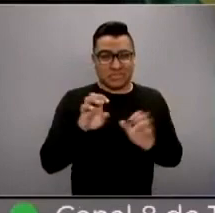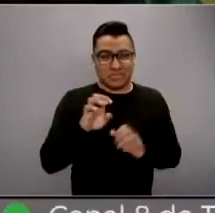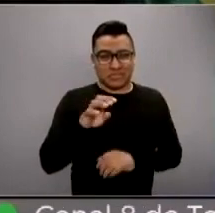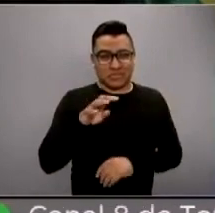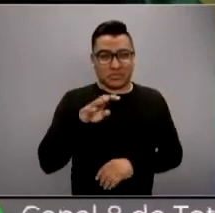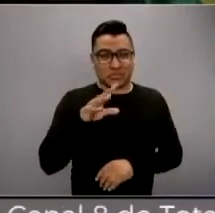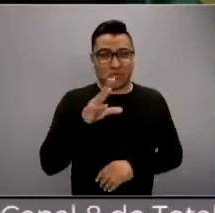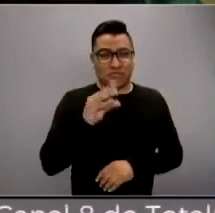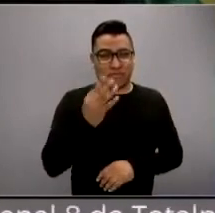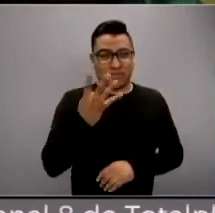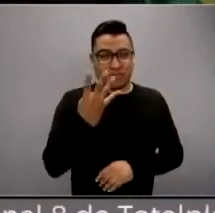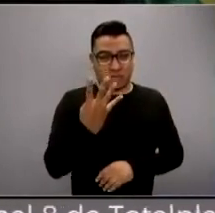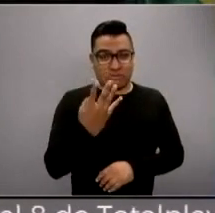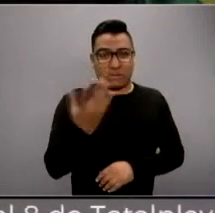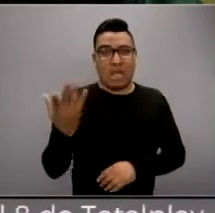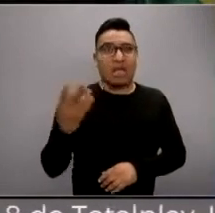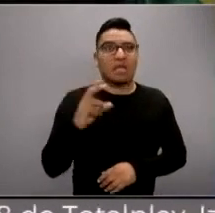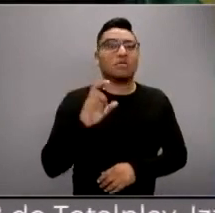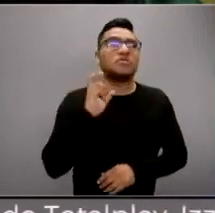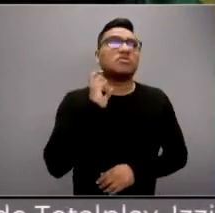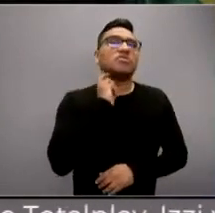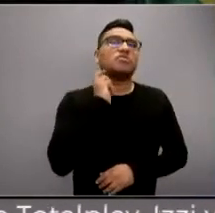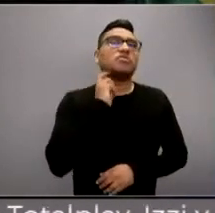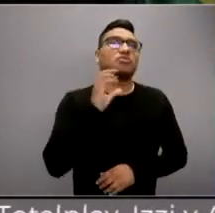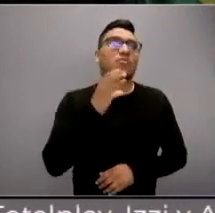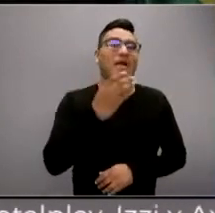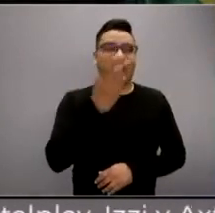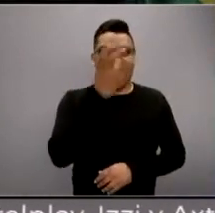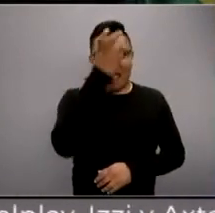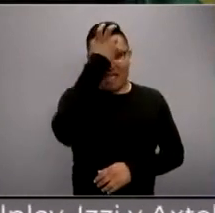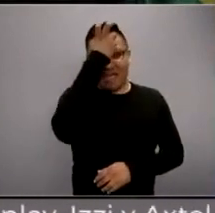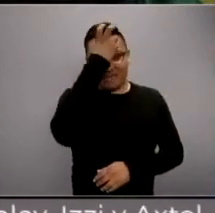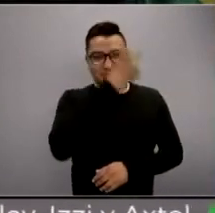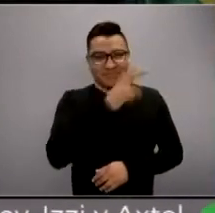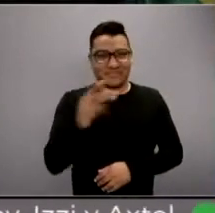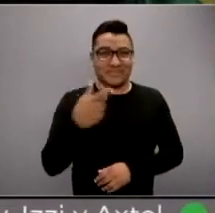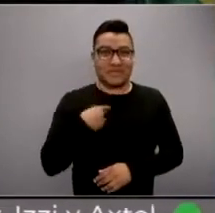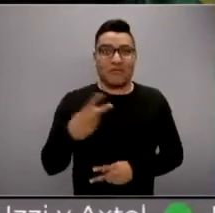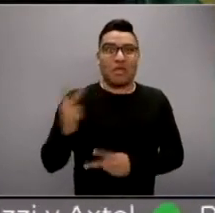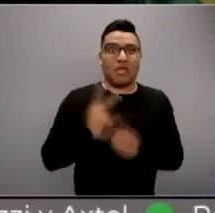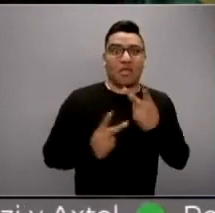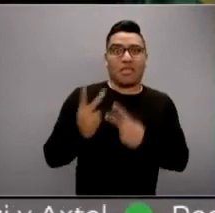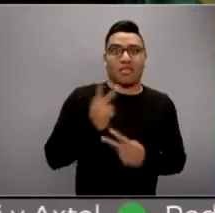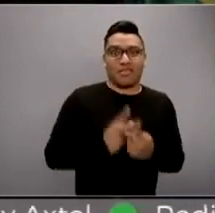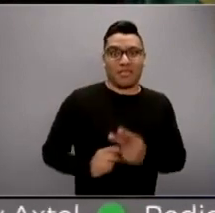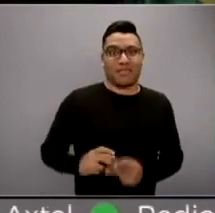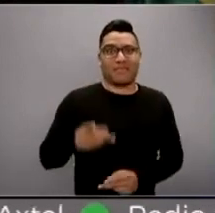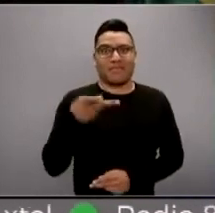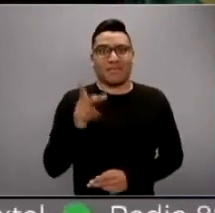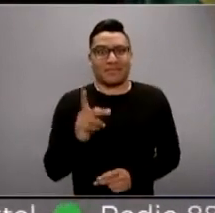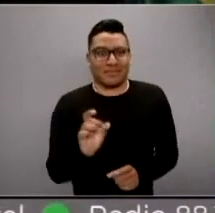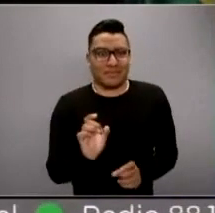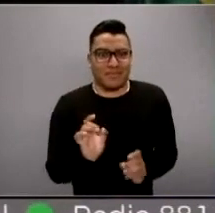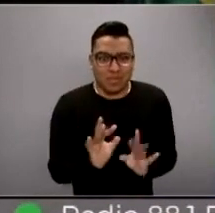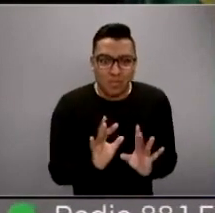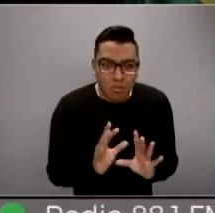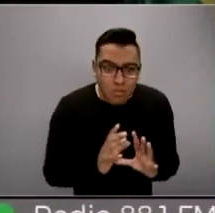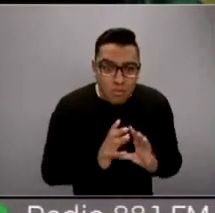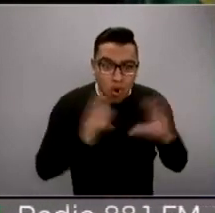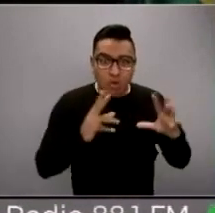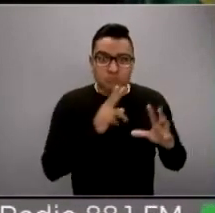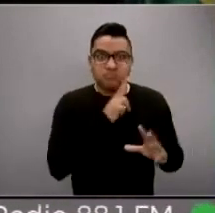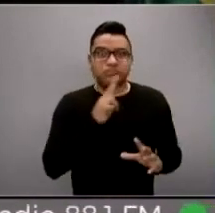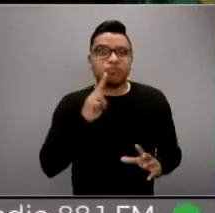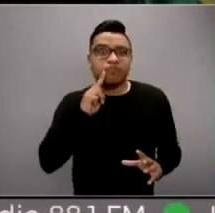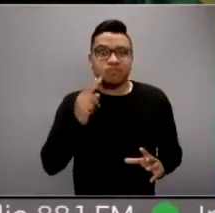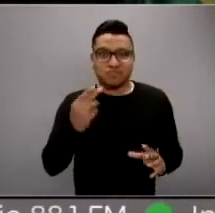chupacabras, ¿no? Y ahora tenemos, y esto lo comencé a ver la semana pasada, un boom de noticias falsas también por parte